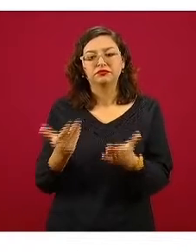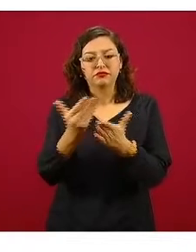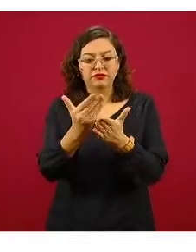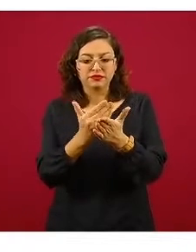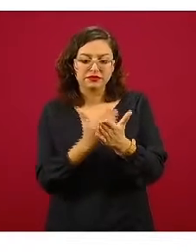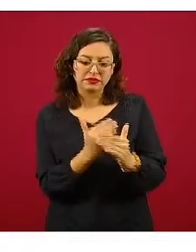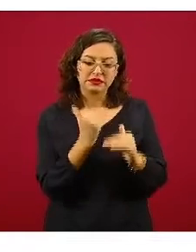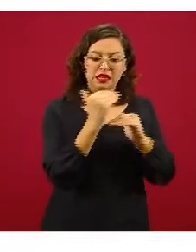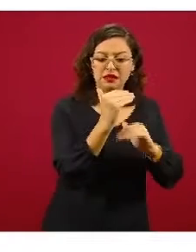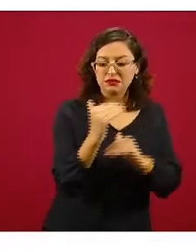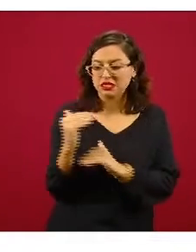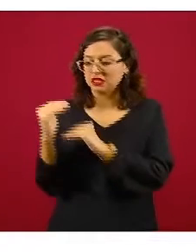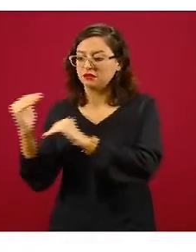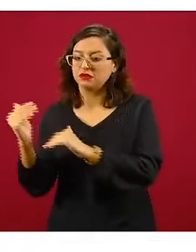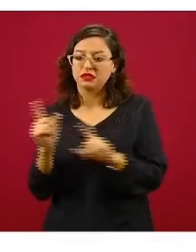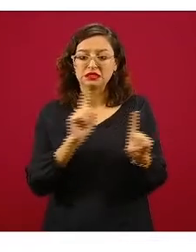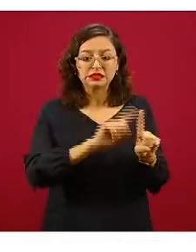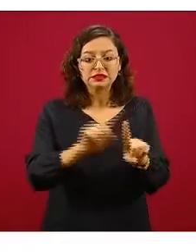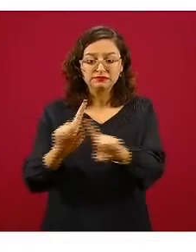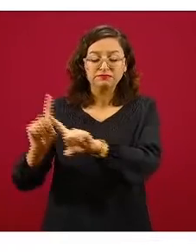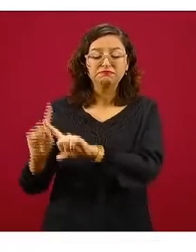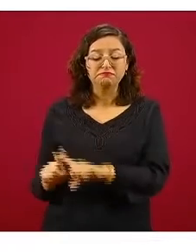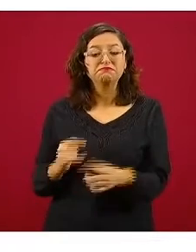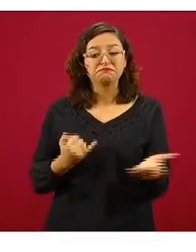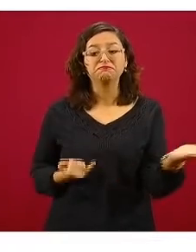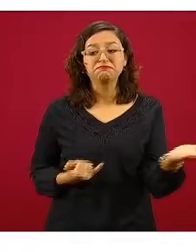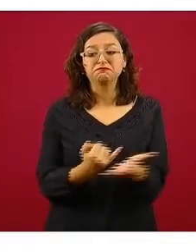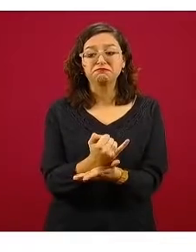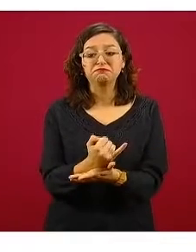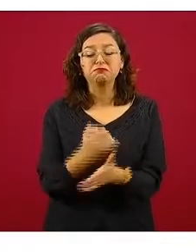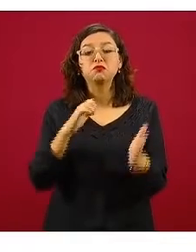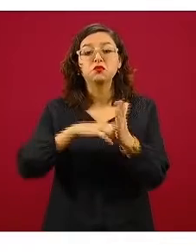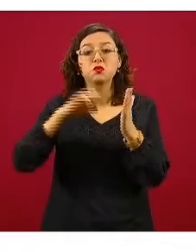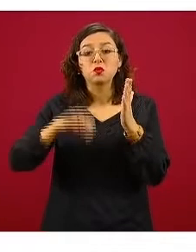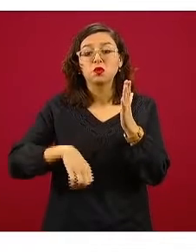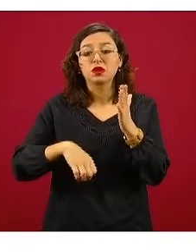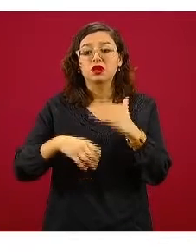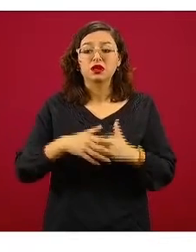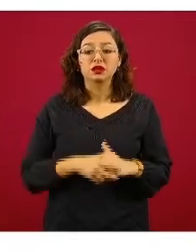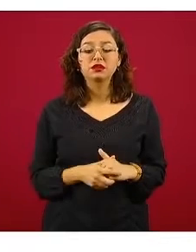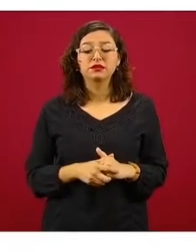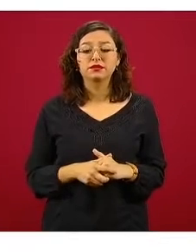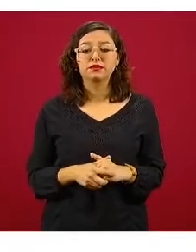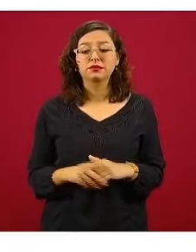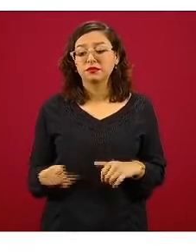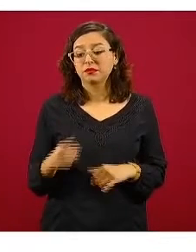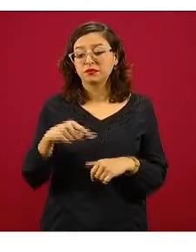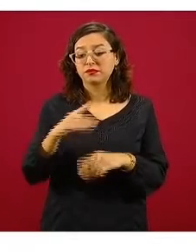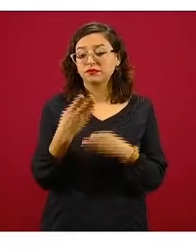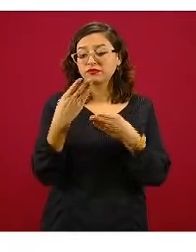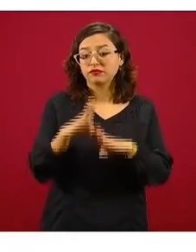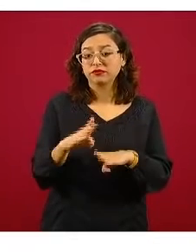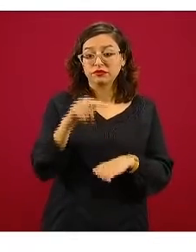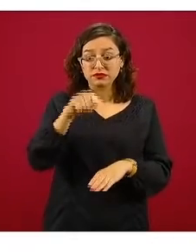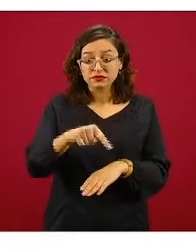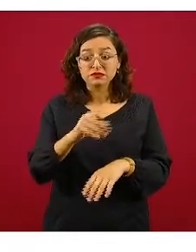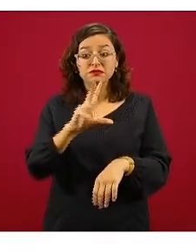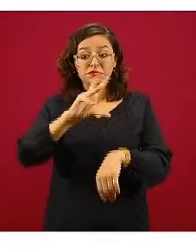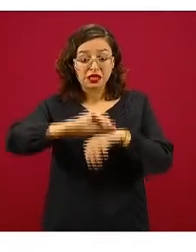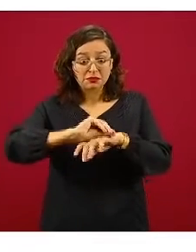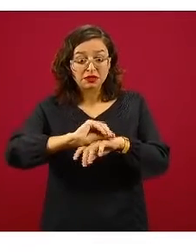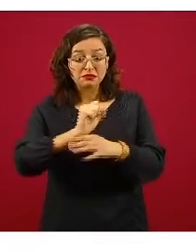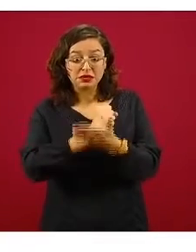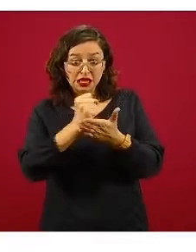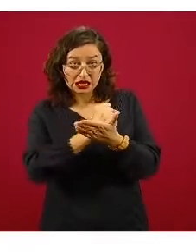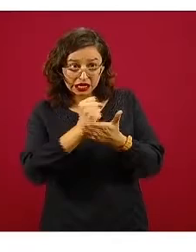limitaciones estas cuentas. Una de ellas es que a partir de ellas no se puede empezar a tramitar un préstamo para